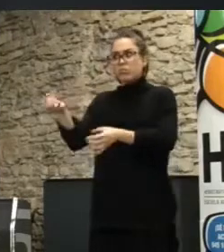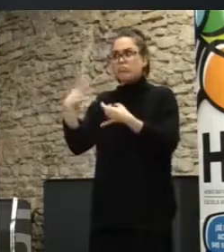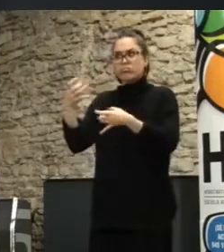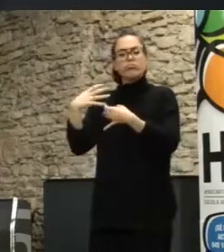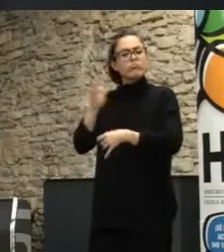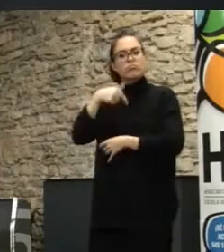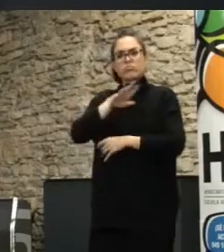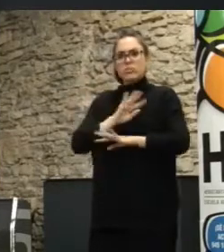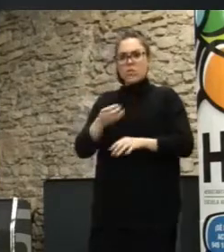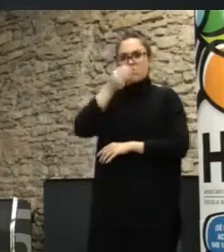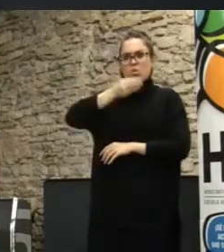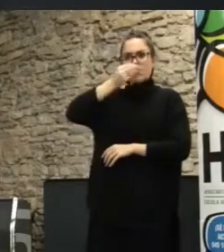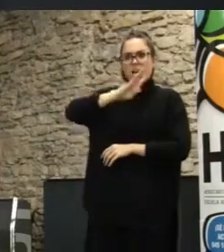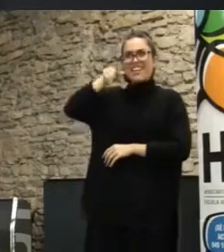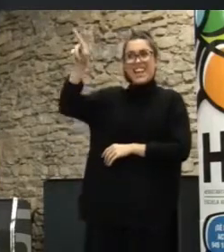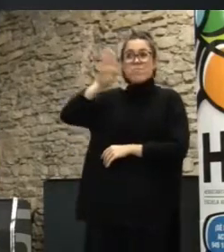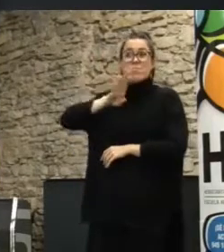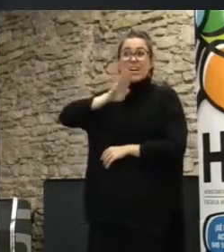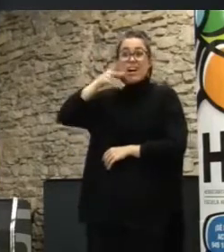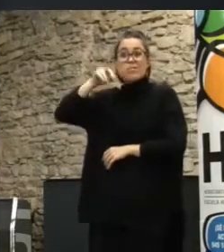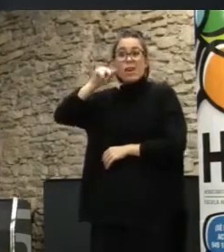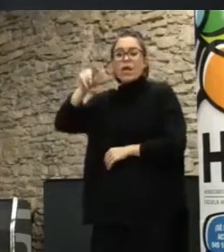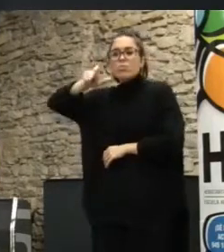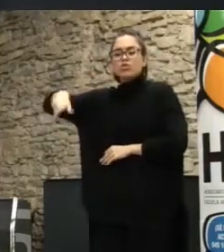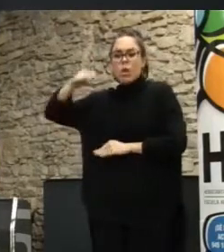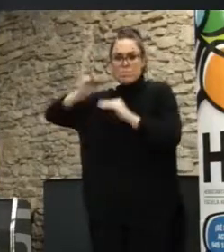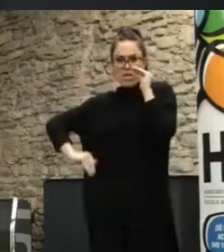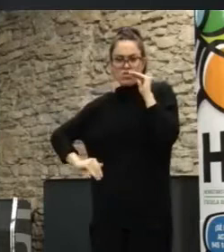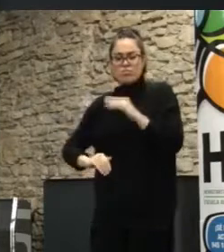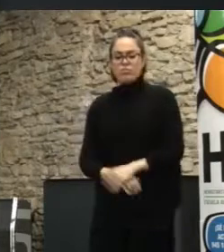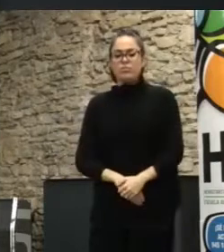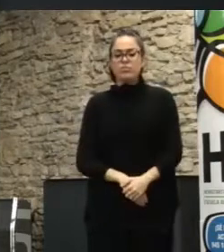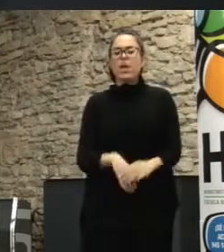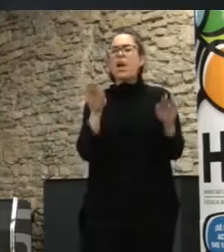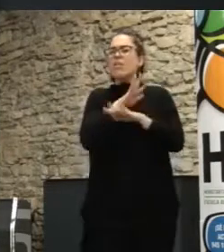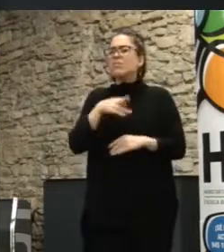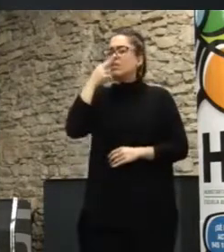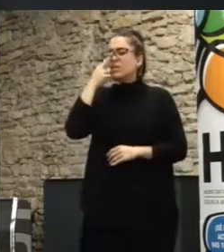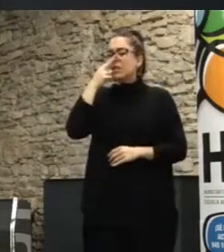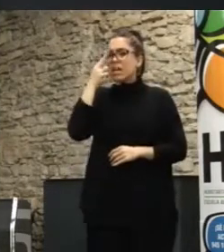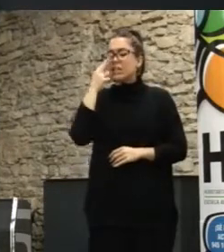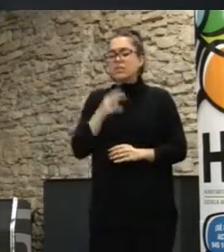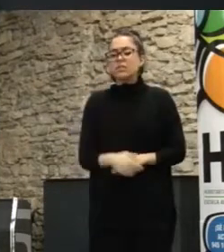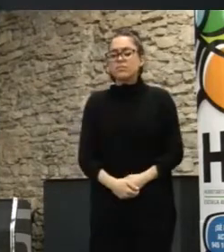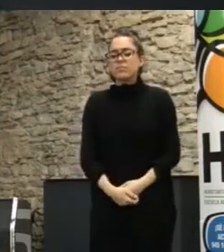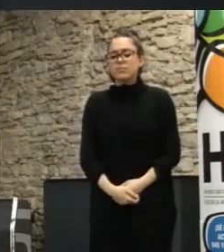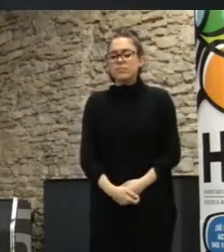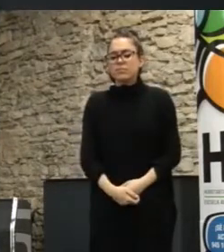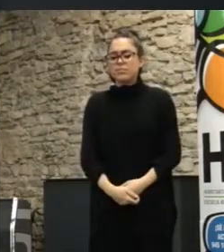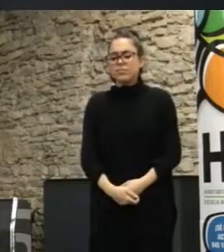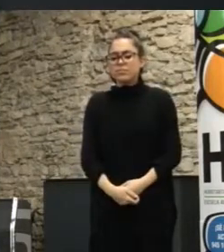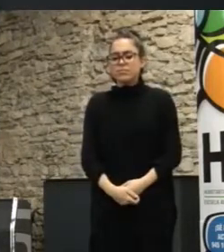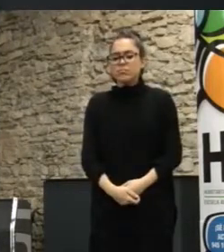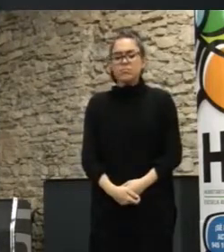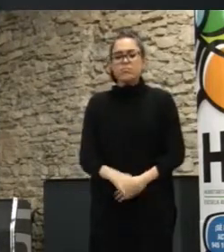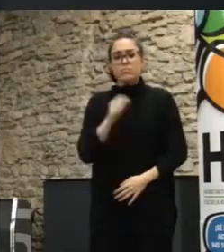Ellos tenían menos. Entonces, bueno, realmente fue muy interesante y se abrió un camino de